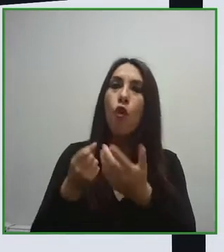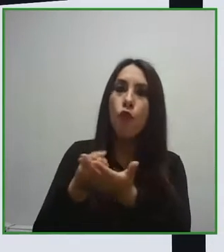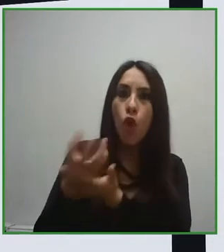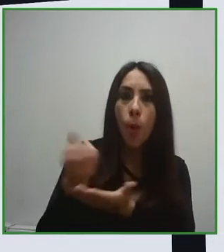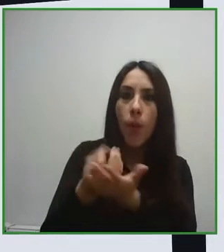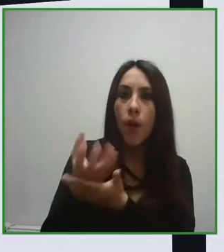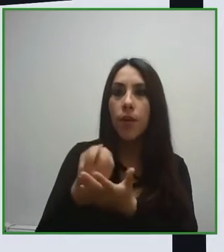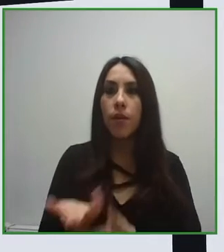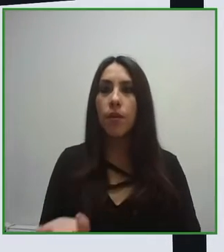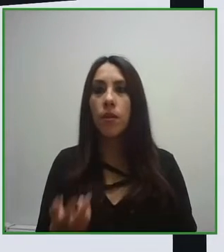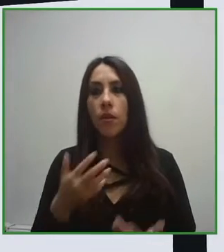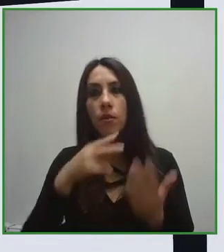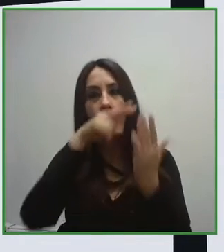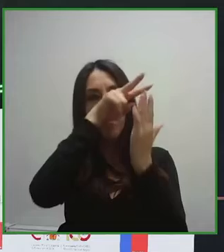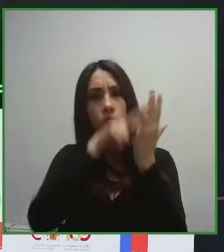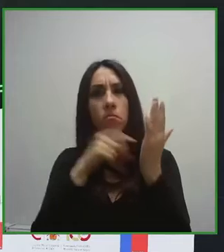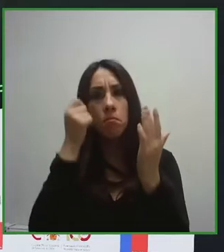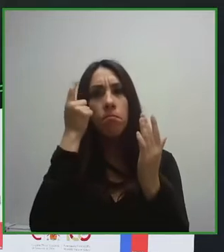discapacidad intelectual.